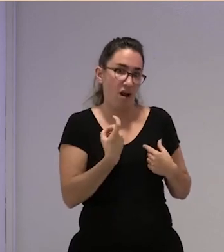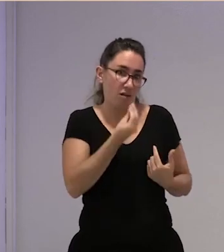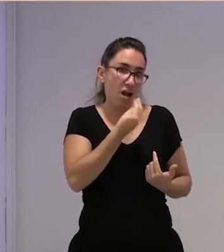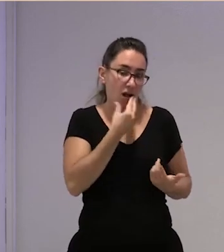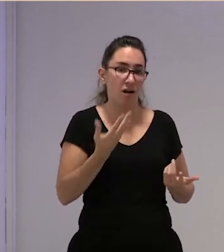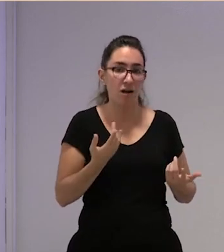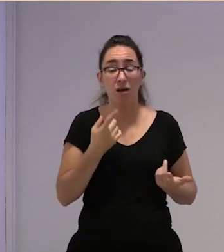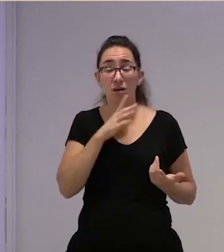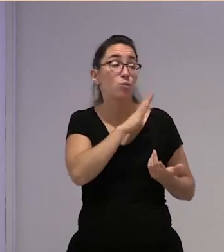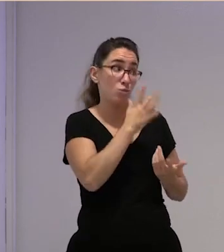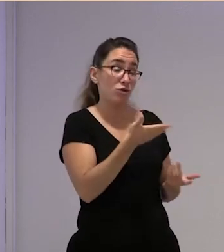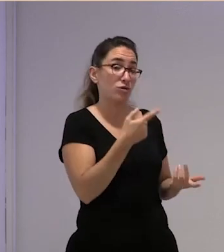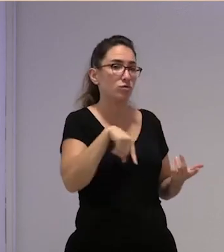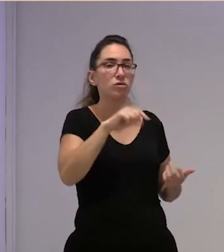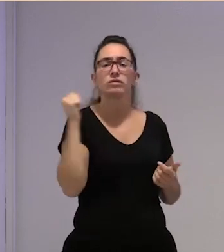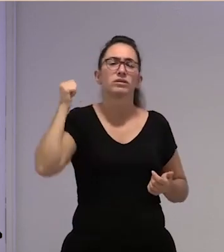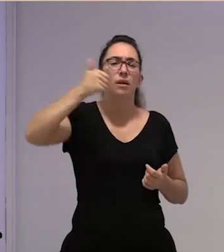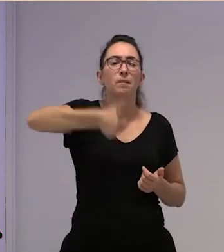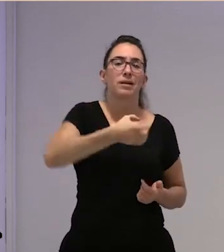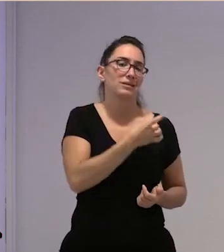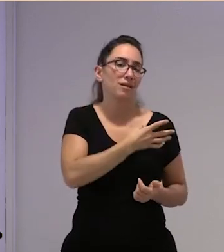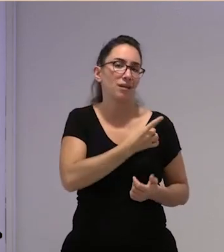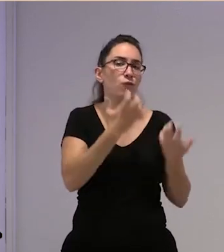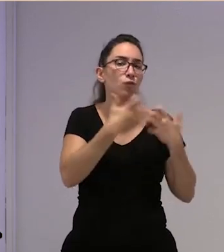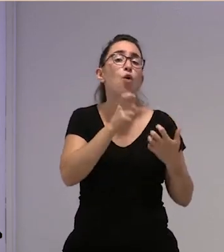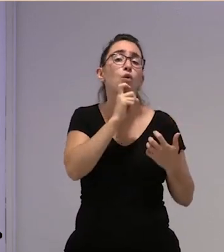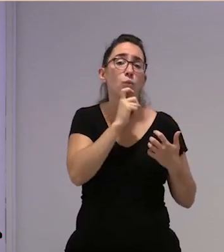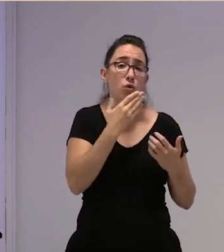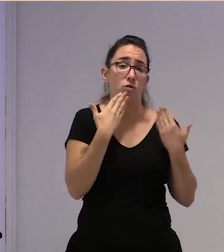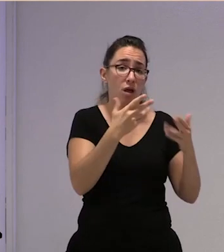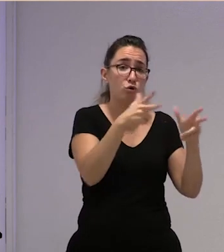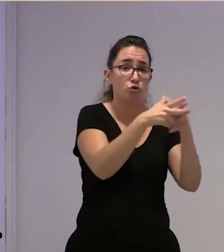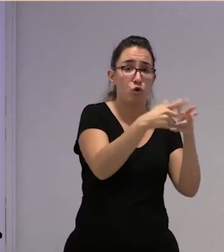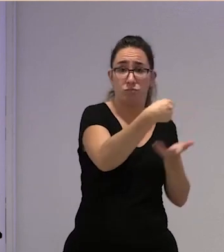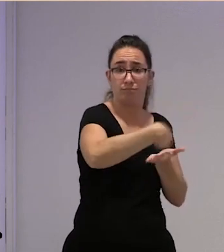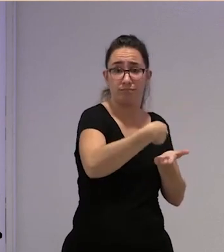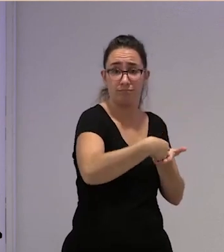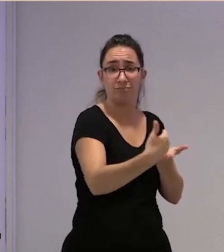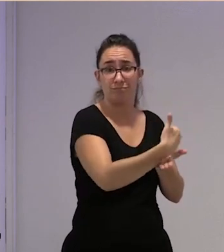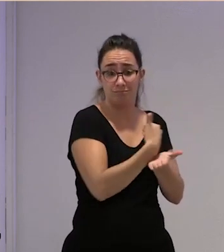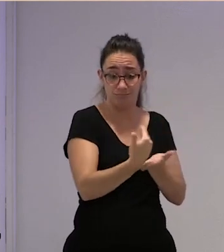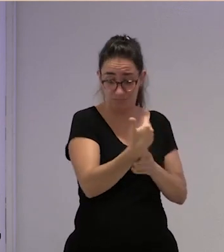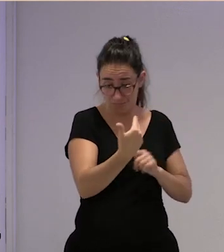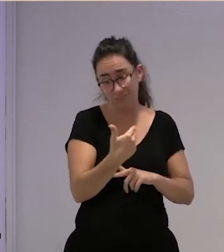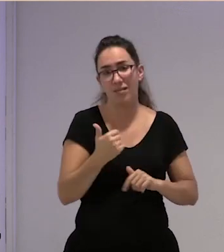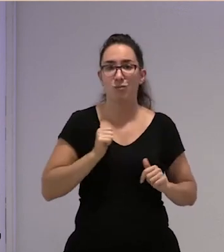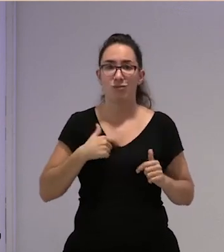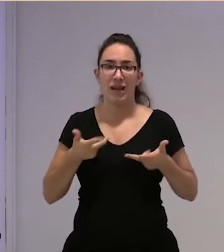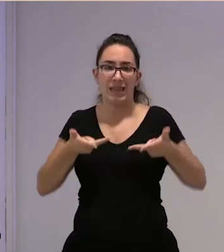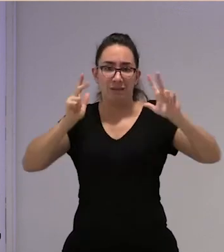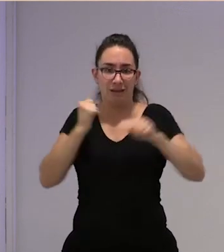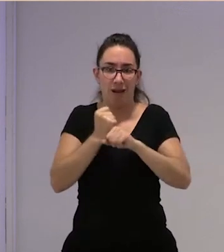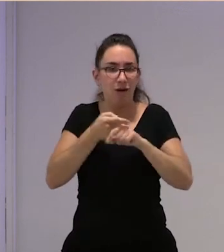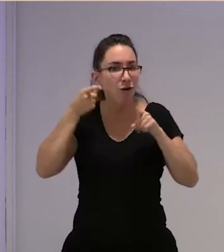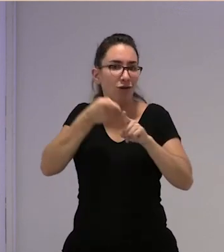de toda la vida el sindicalismo ha funcionado pagando tus afiliaciones de ahí salía la liberación y demás pero que ocurre que allí en